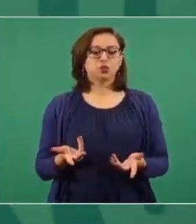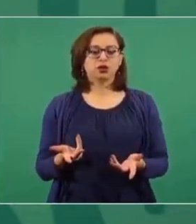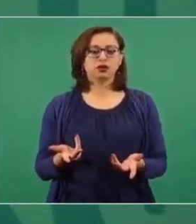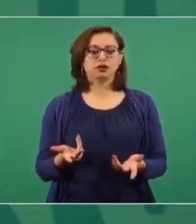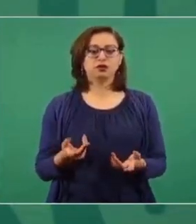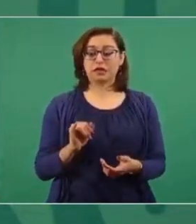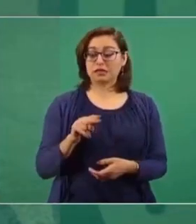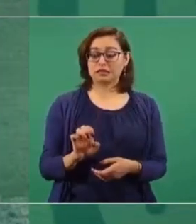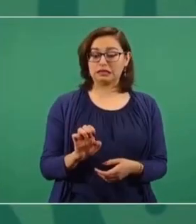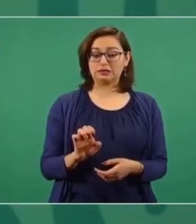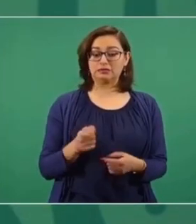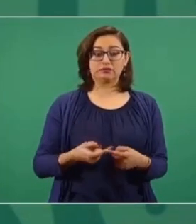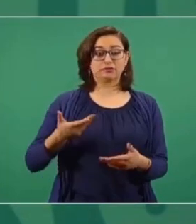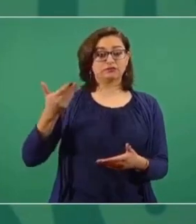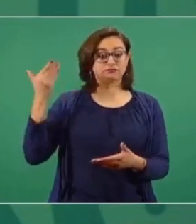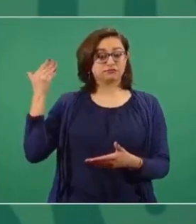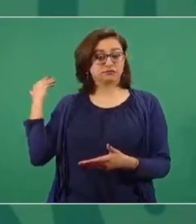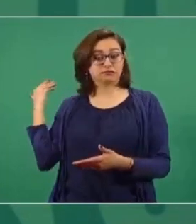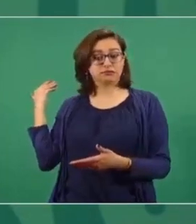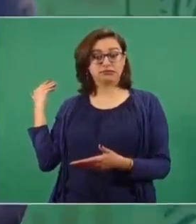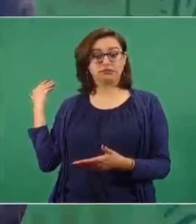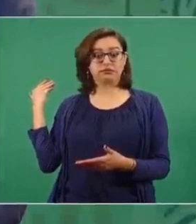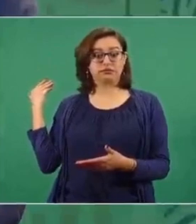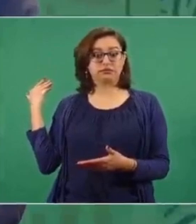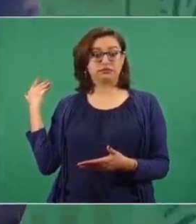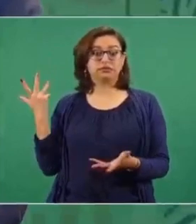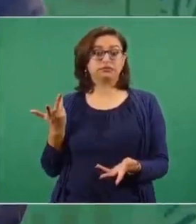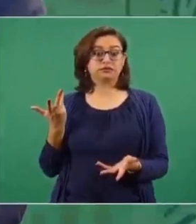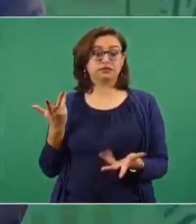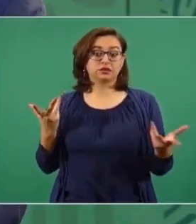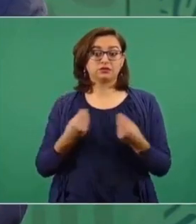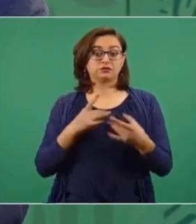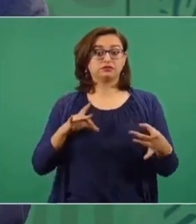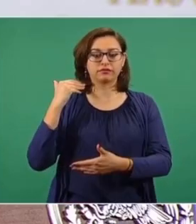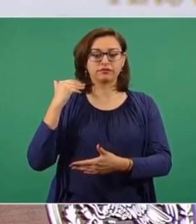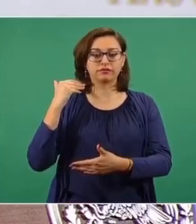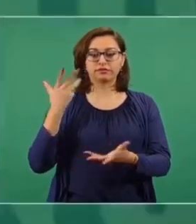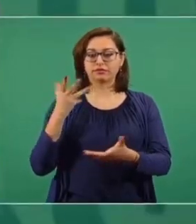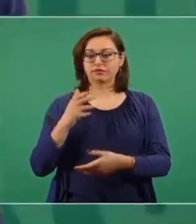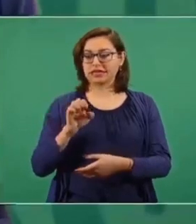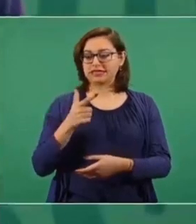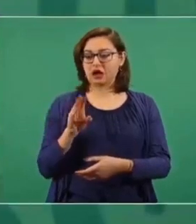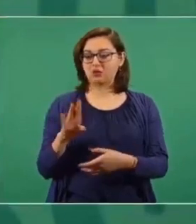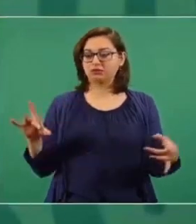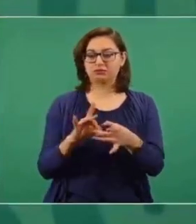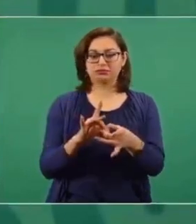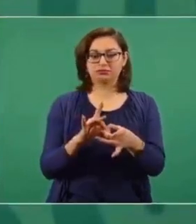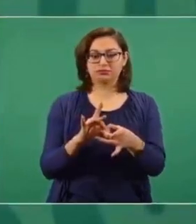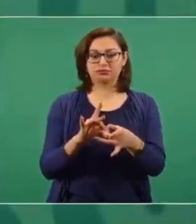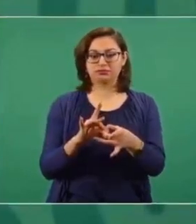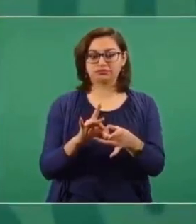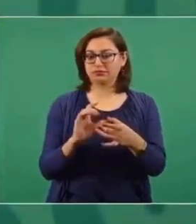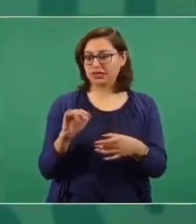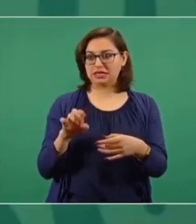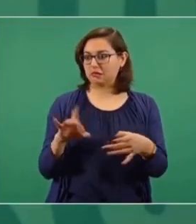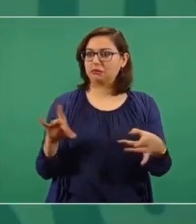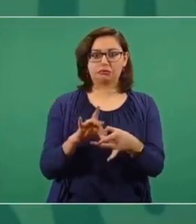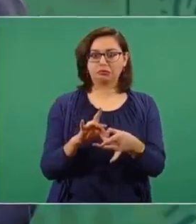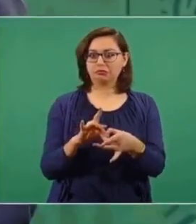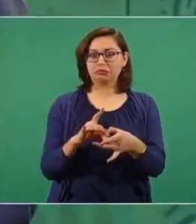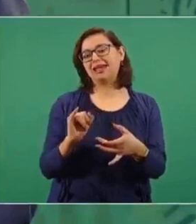el INE en el pasado dependía de la Secretaría de Gobernación, dependía del gobierno, completamente, de gobernación.